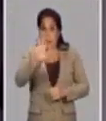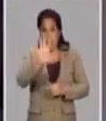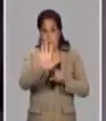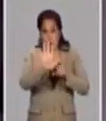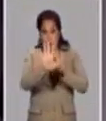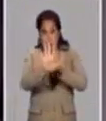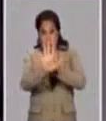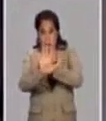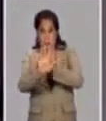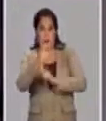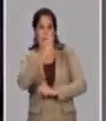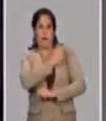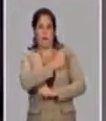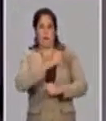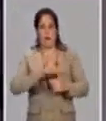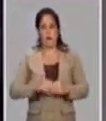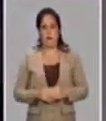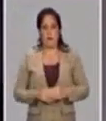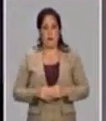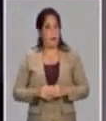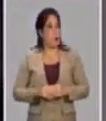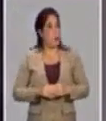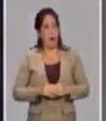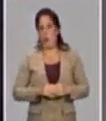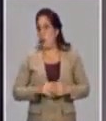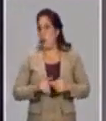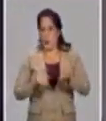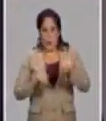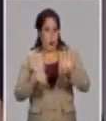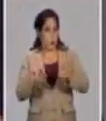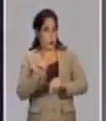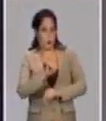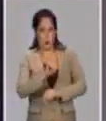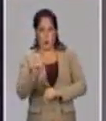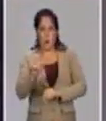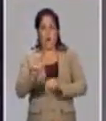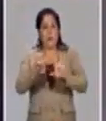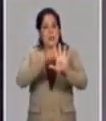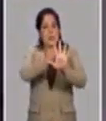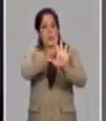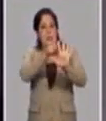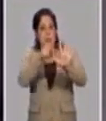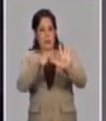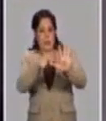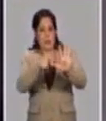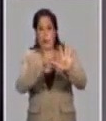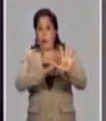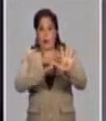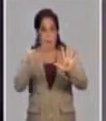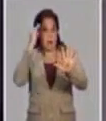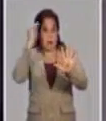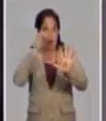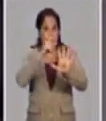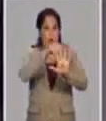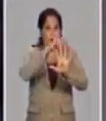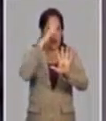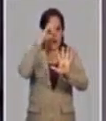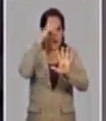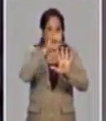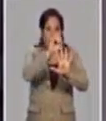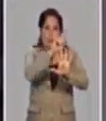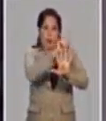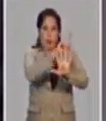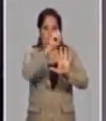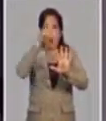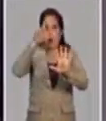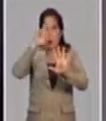tenemos 5 candidatos vacunales en desarrollo clínico porque a los ya conocidos, Soberana